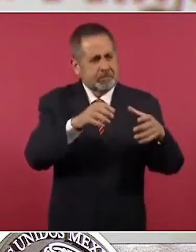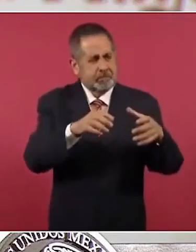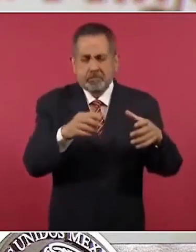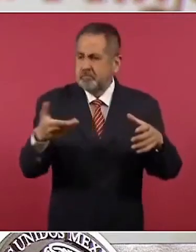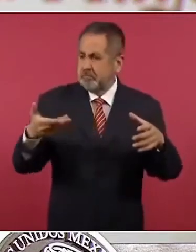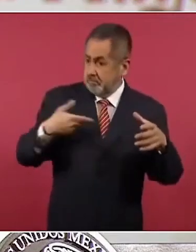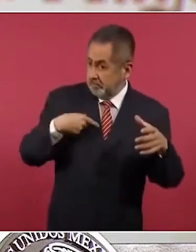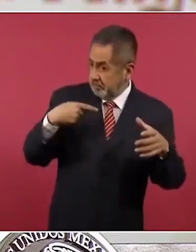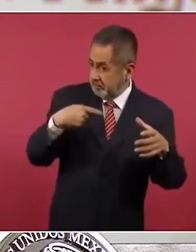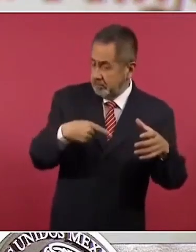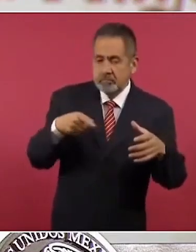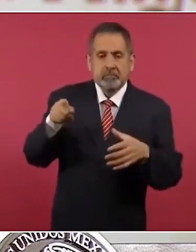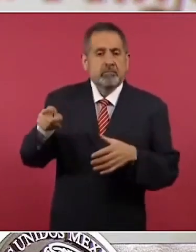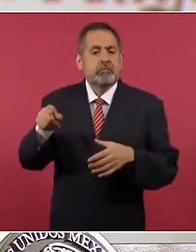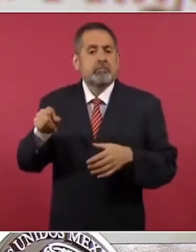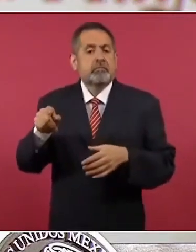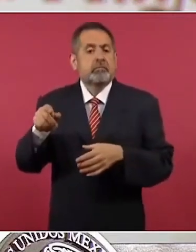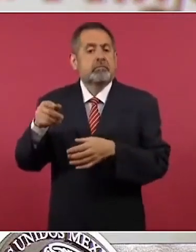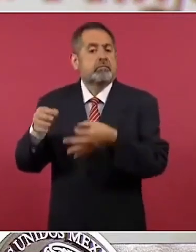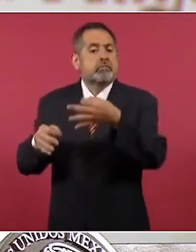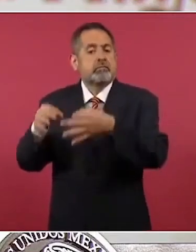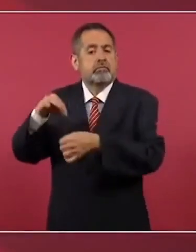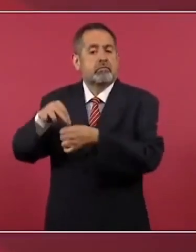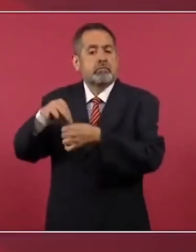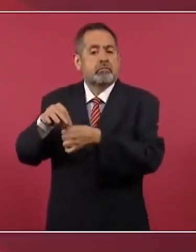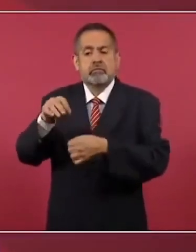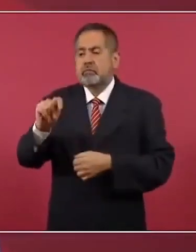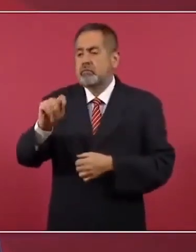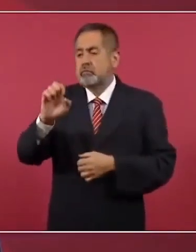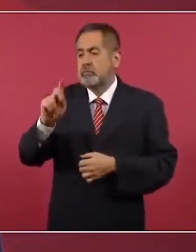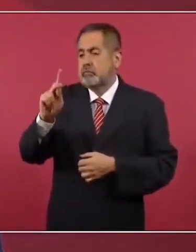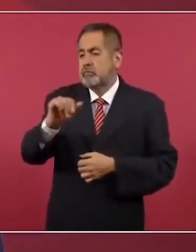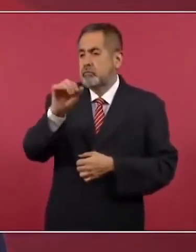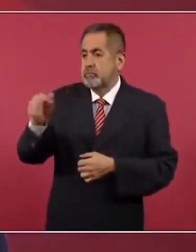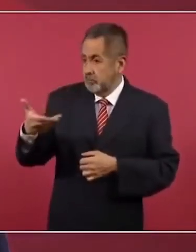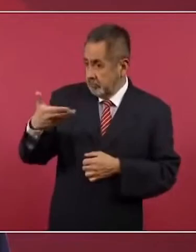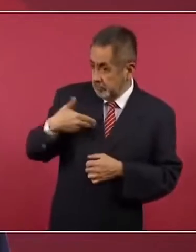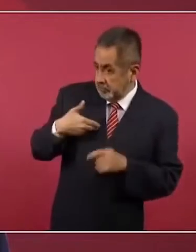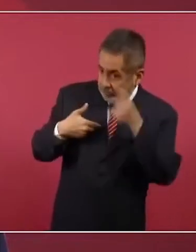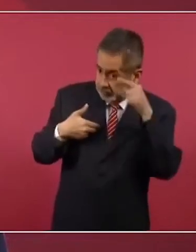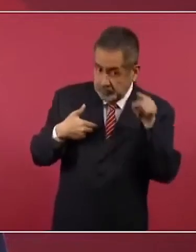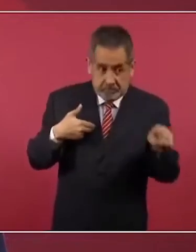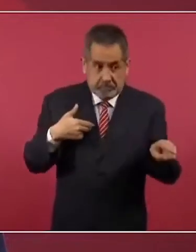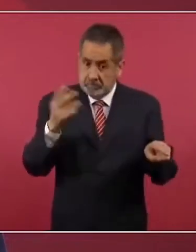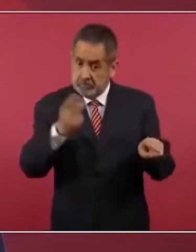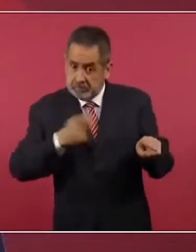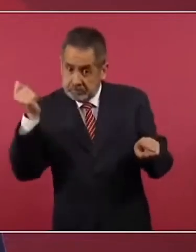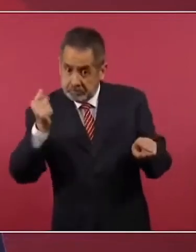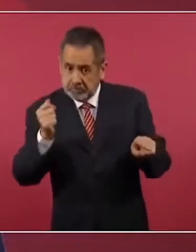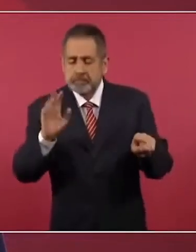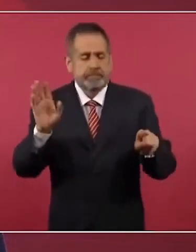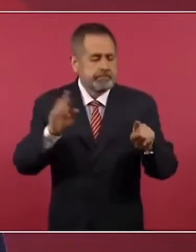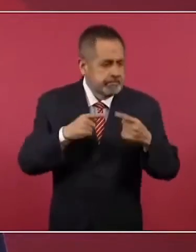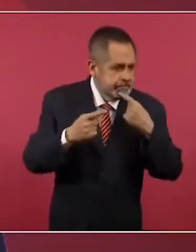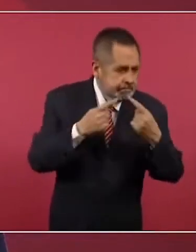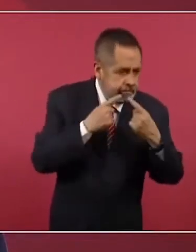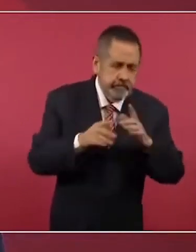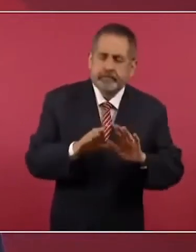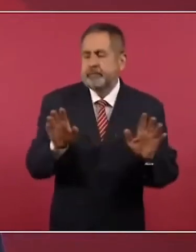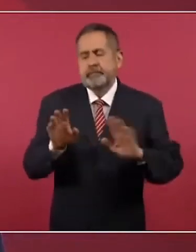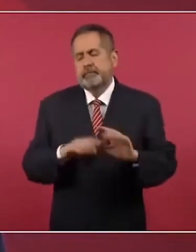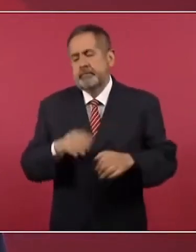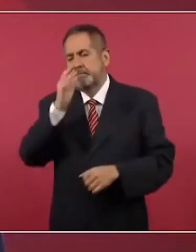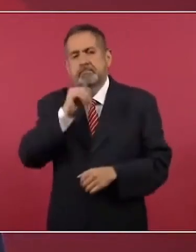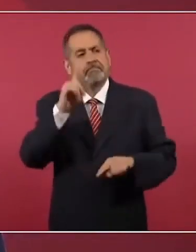presentó el Tribunal Electoral del Poder Judicial de la Federación. y ya también fue desestimada,